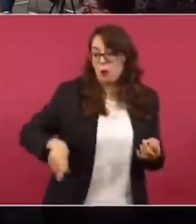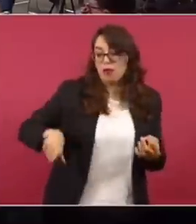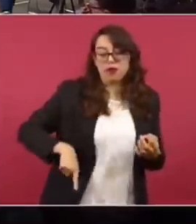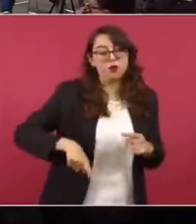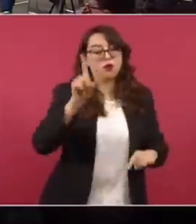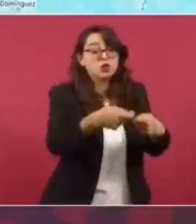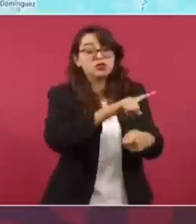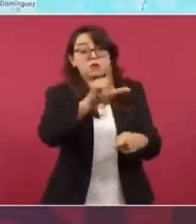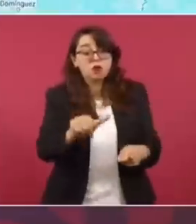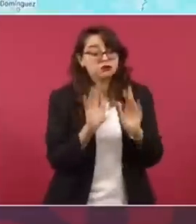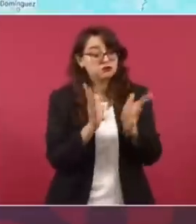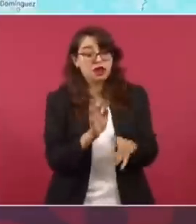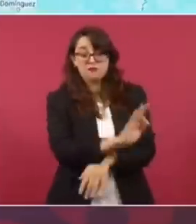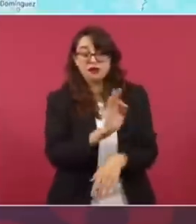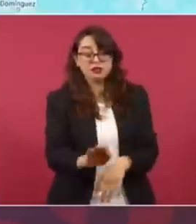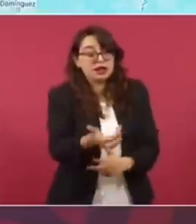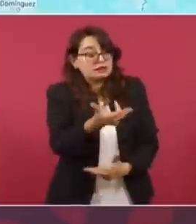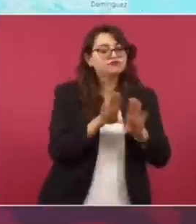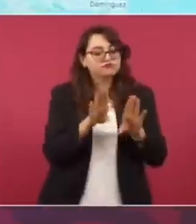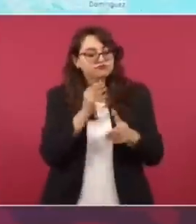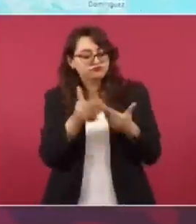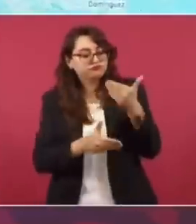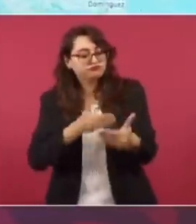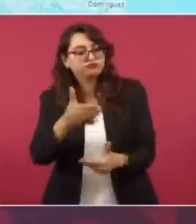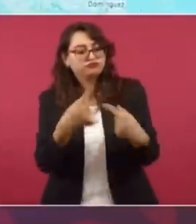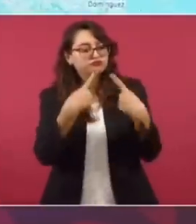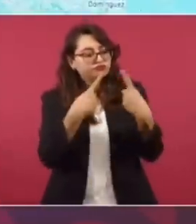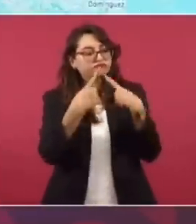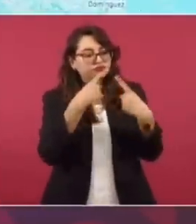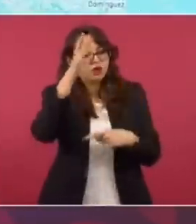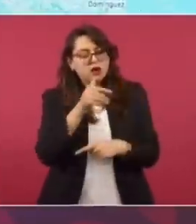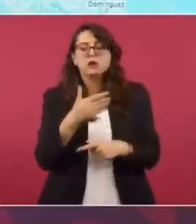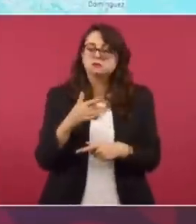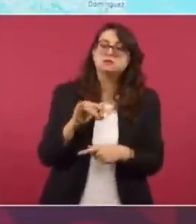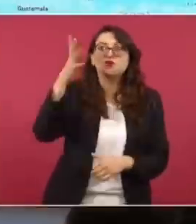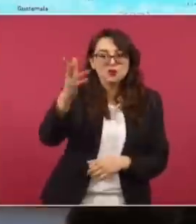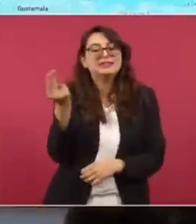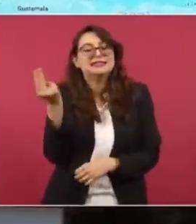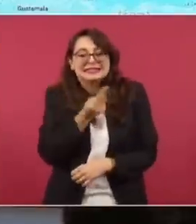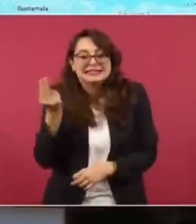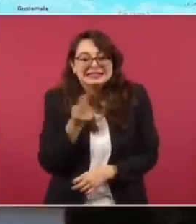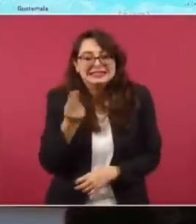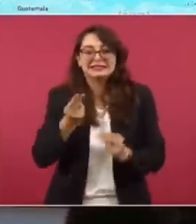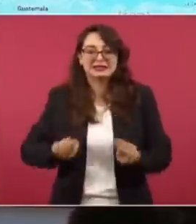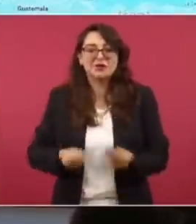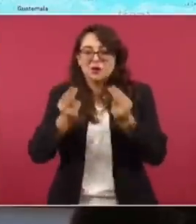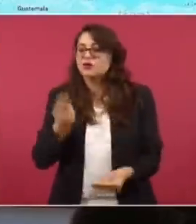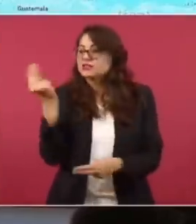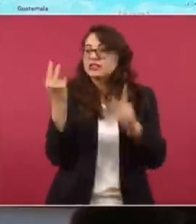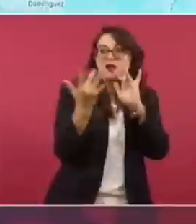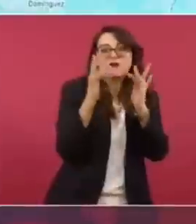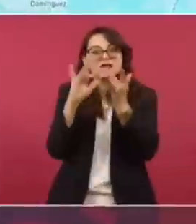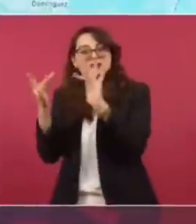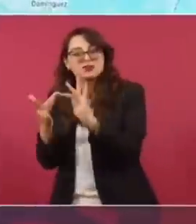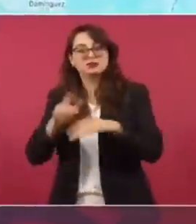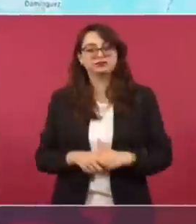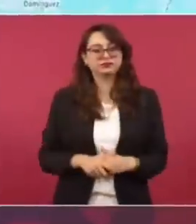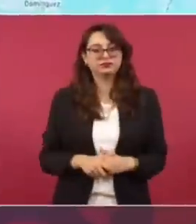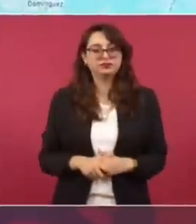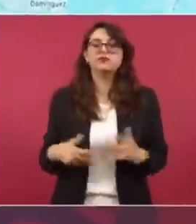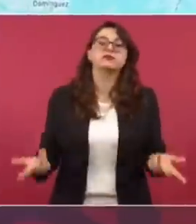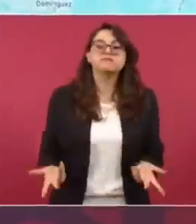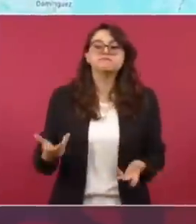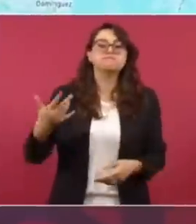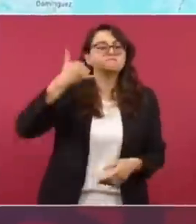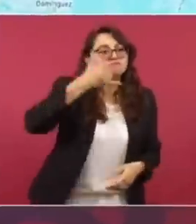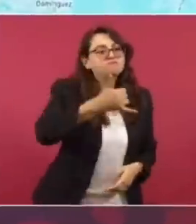de la nación. Siempre buscamos el arreglo. Eran intransitables. Llegó el asunto a que ya no le contestaban